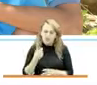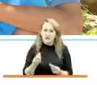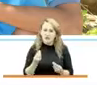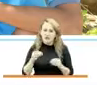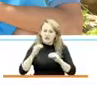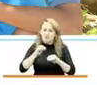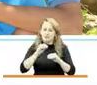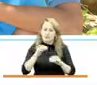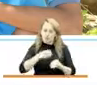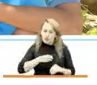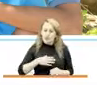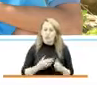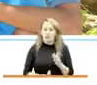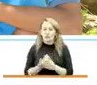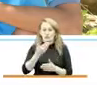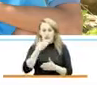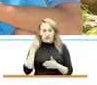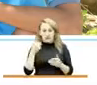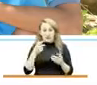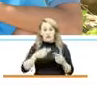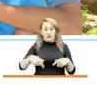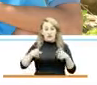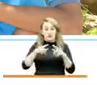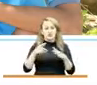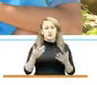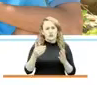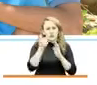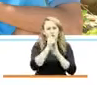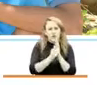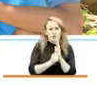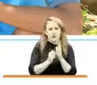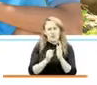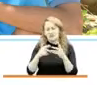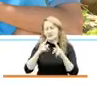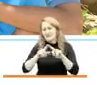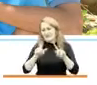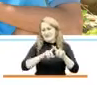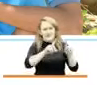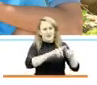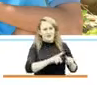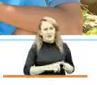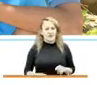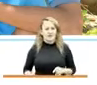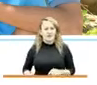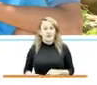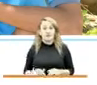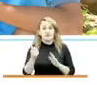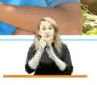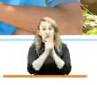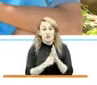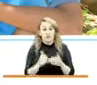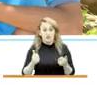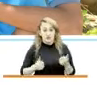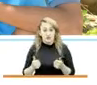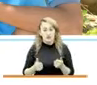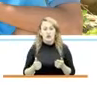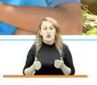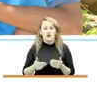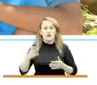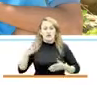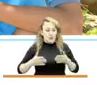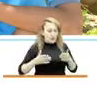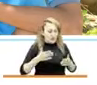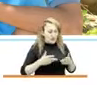oportunidades. A ellos les hemos llevado programas totalmente distintos. Programas que van precisamente desde la robótica,